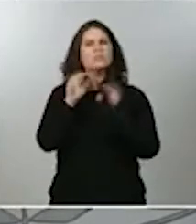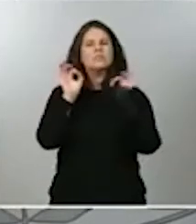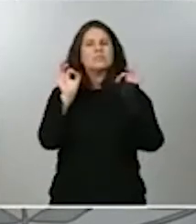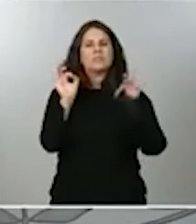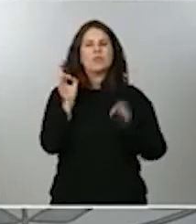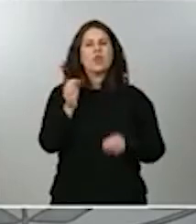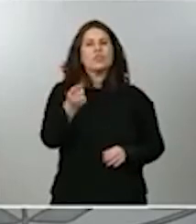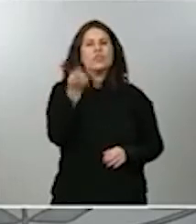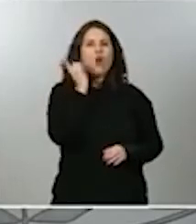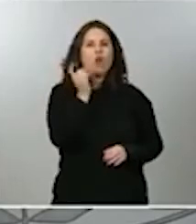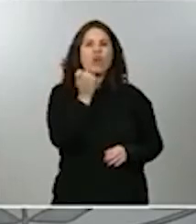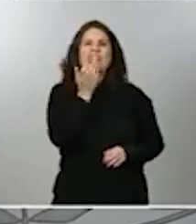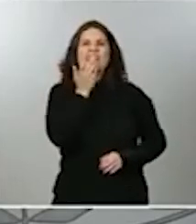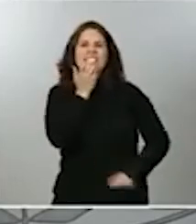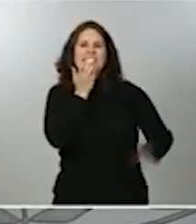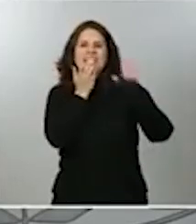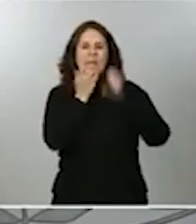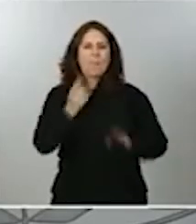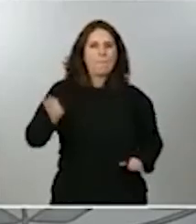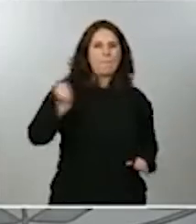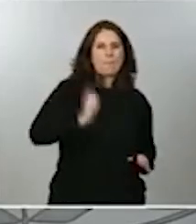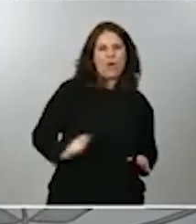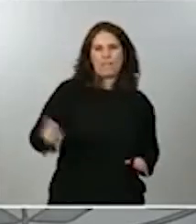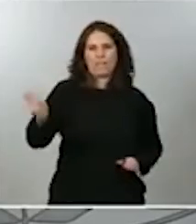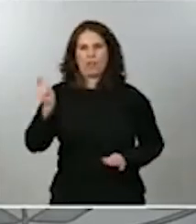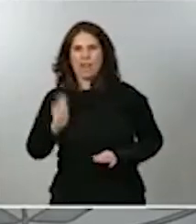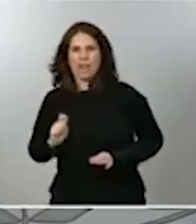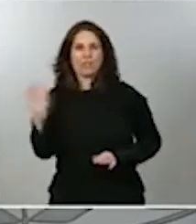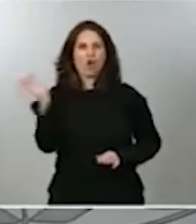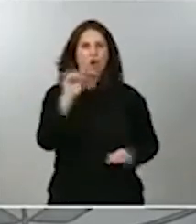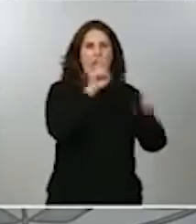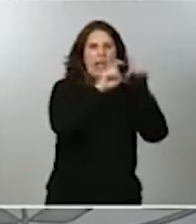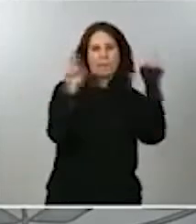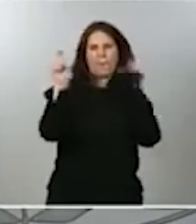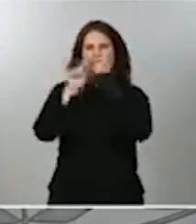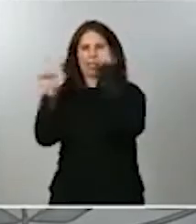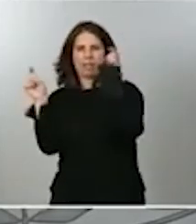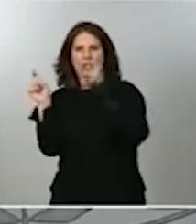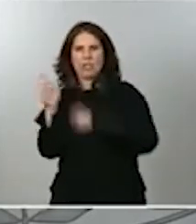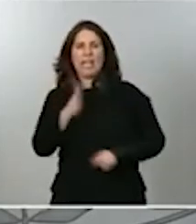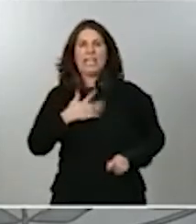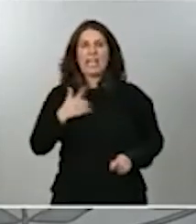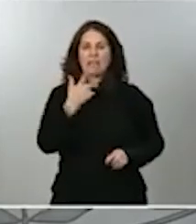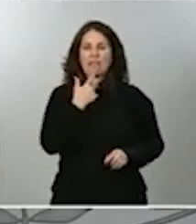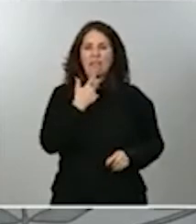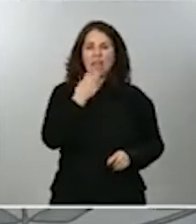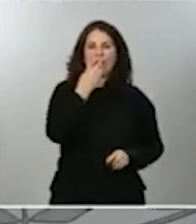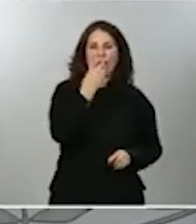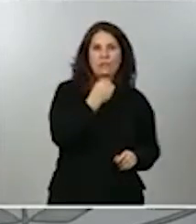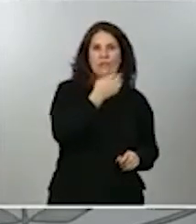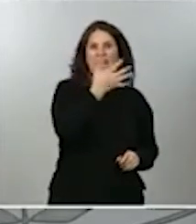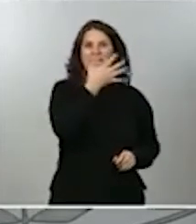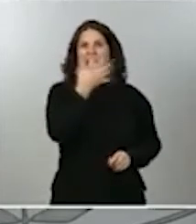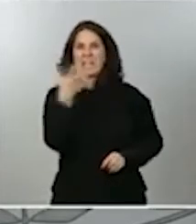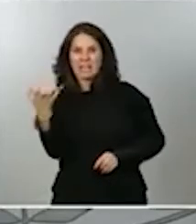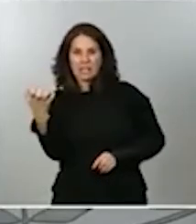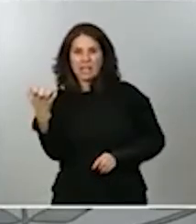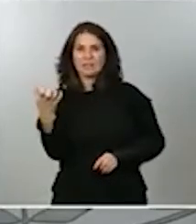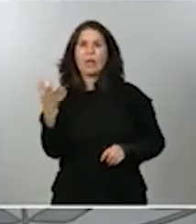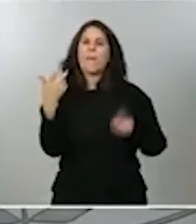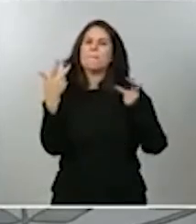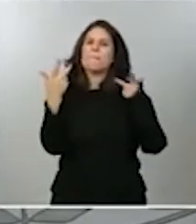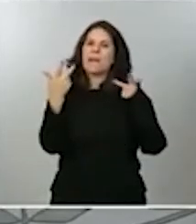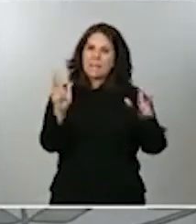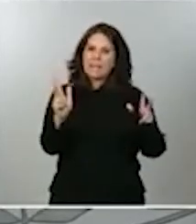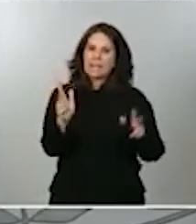entre profesionales o entre empresarios. Por tanto, son 2.500 las operaciones que están permitidas entre